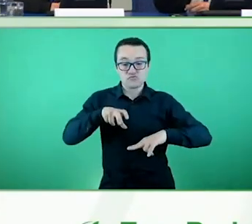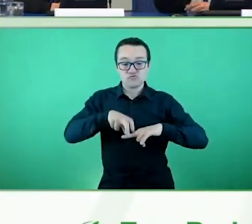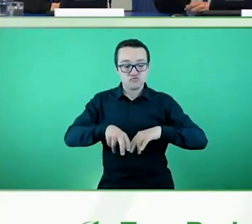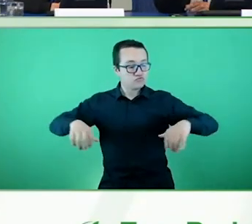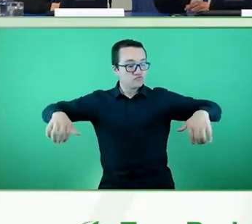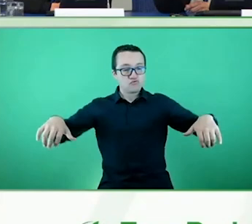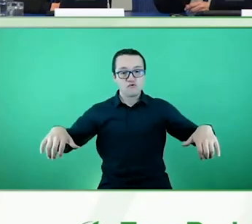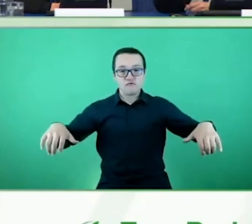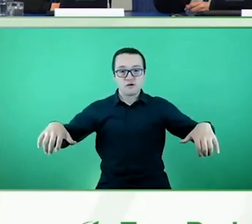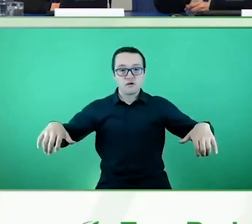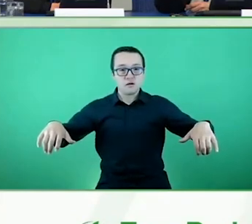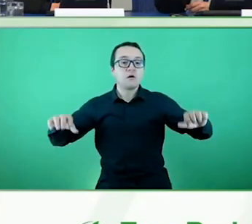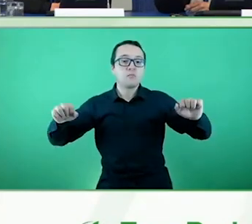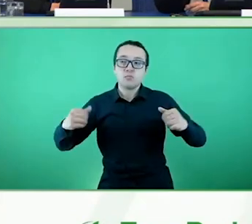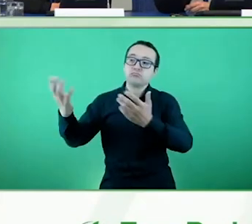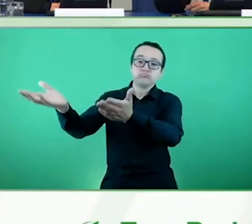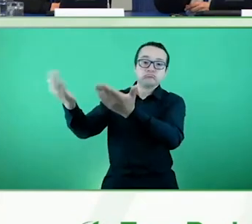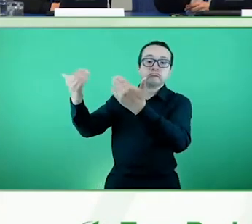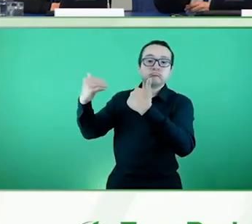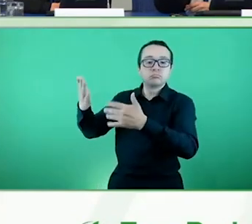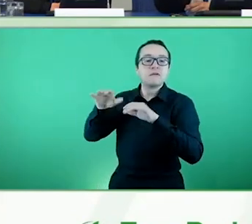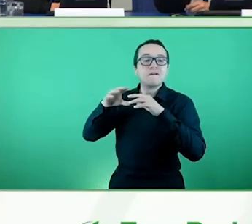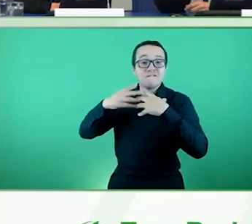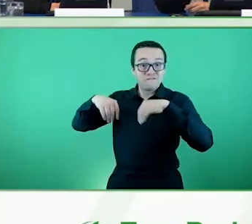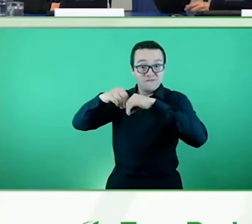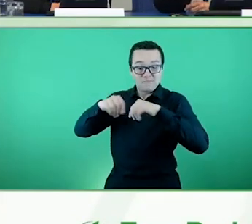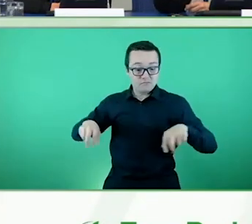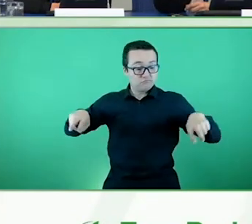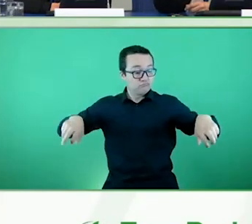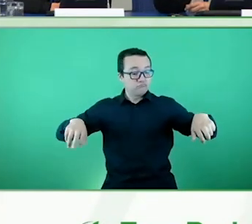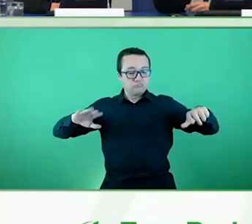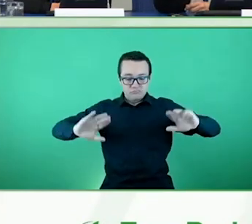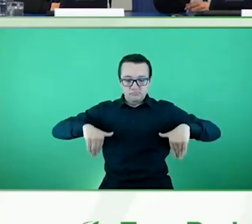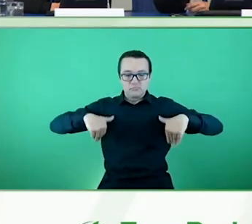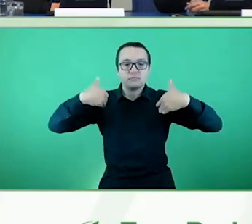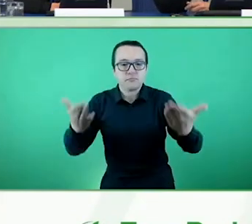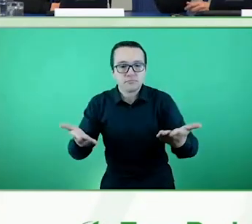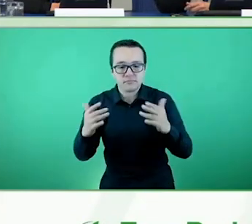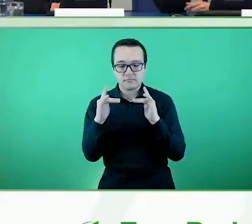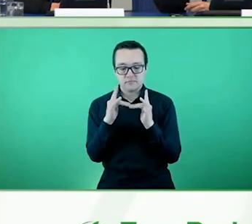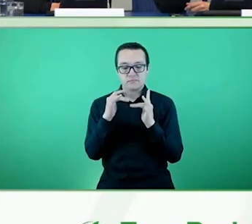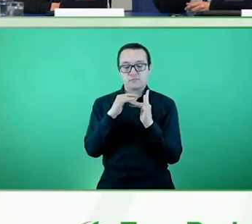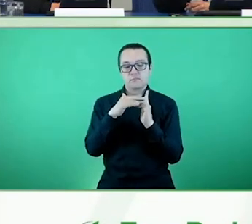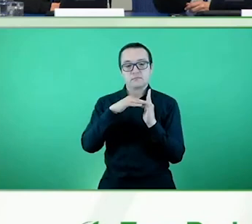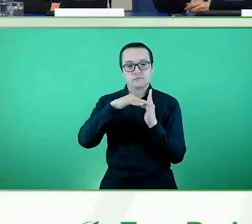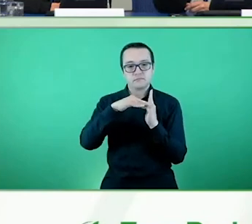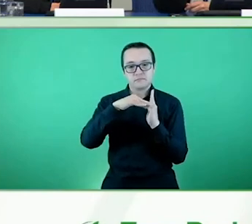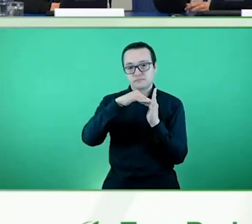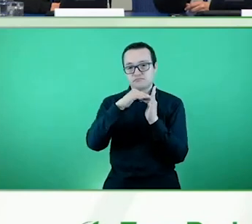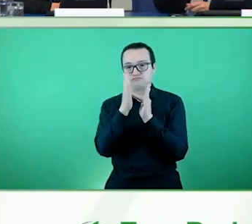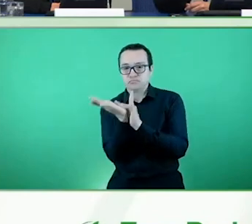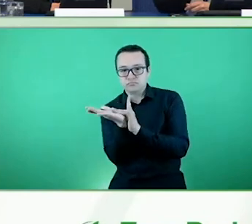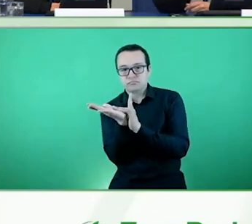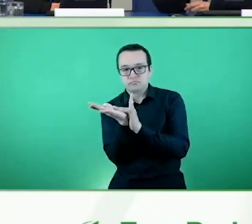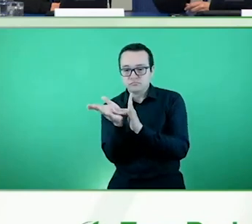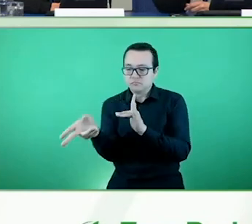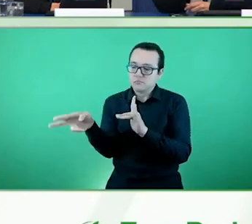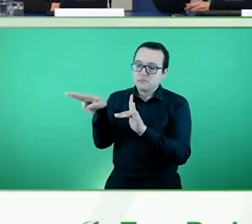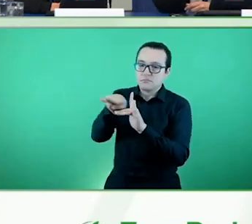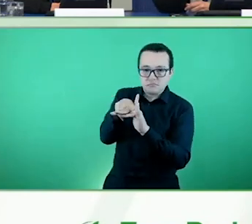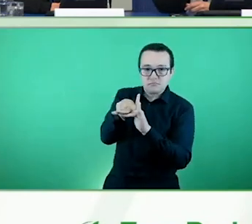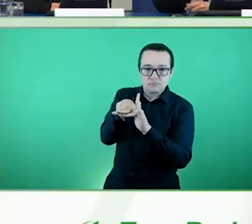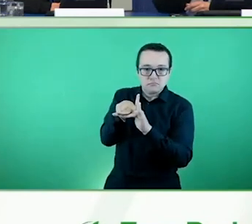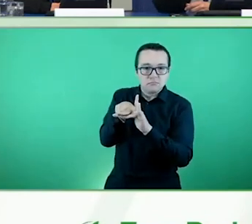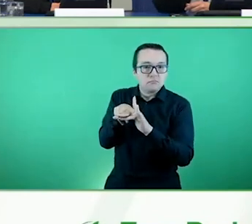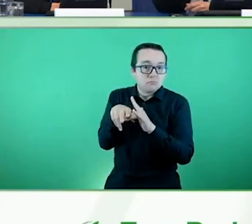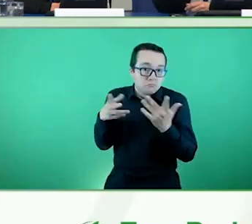familia, después, bueno, la cocina totalmente equipada con los electrodomésticos básicos, con el menaje,